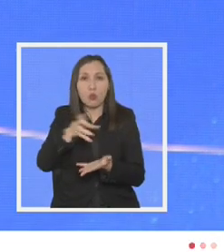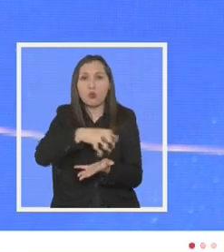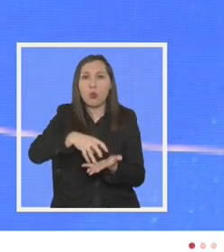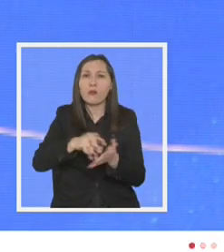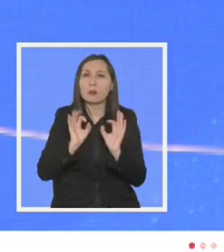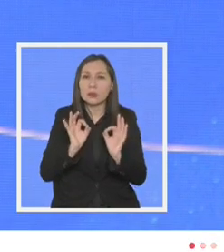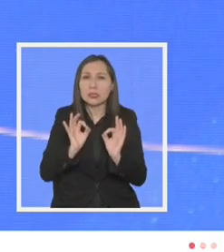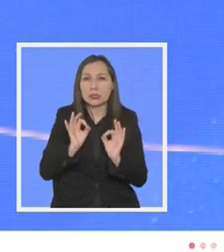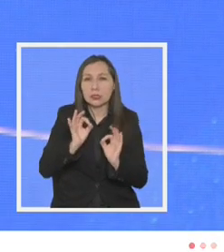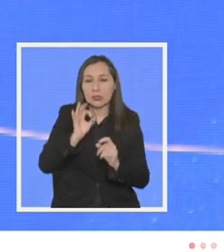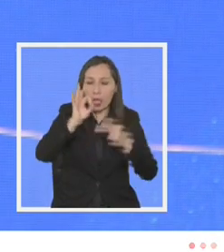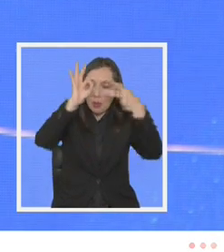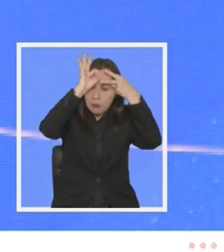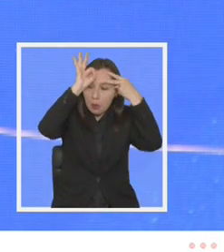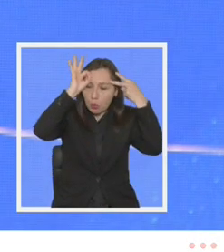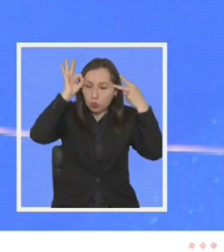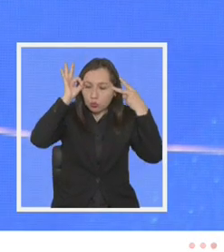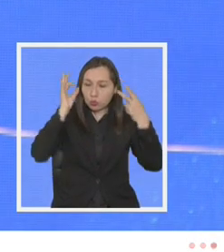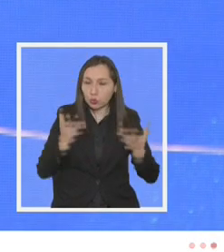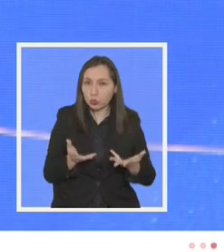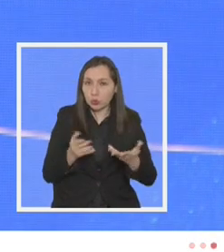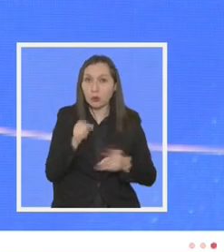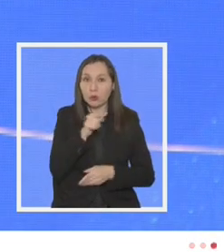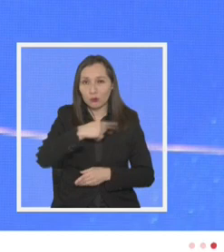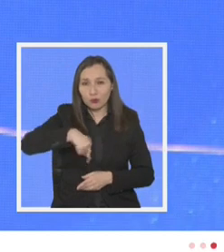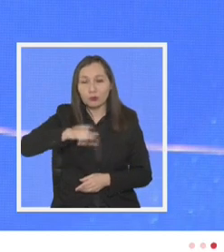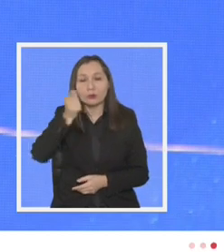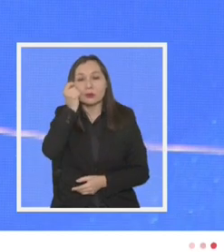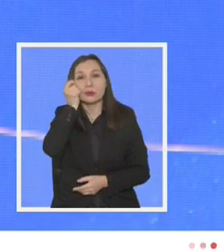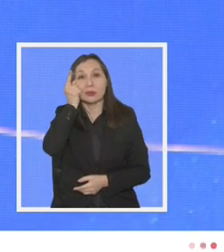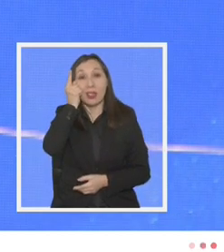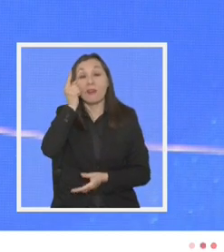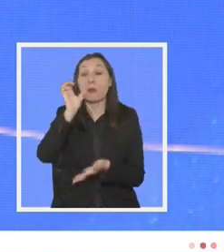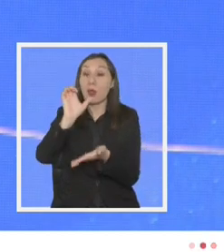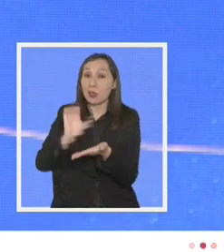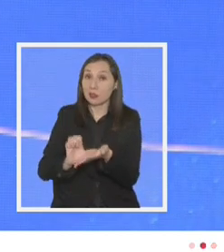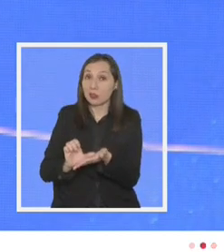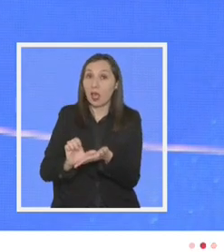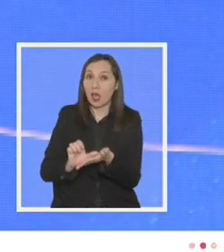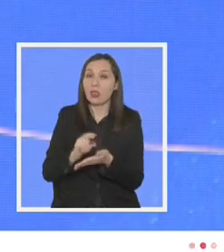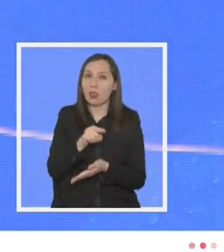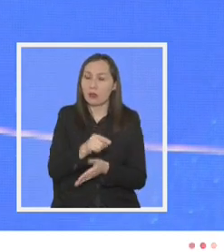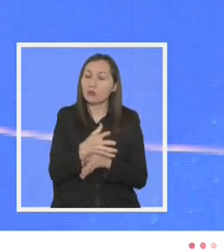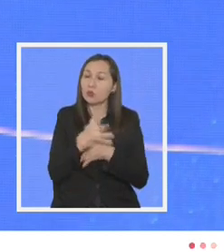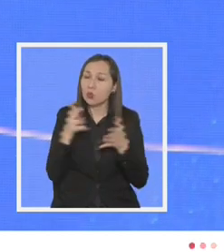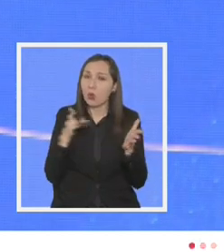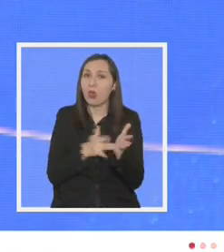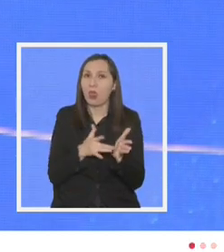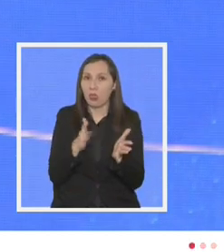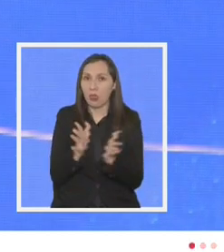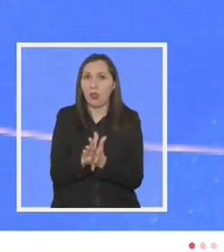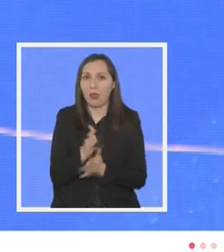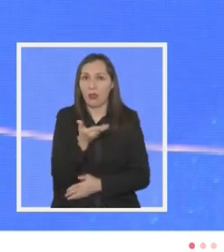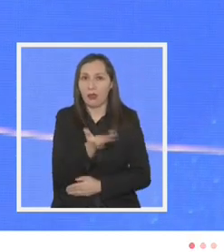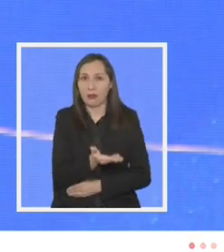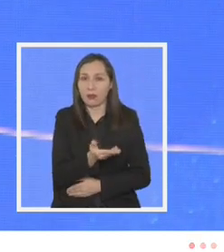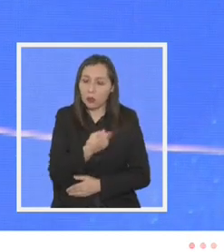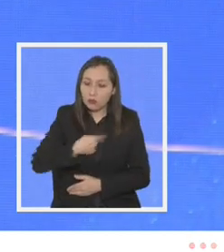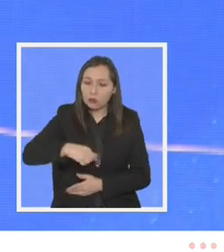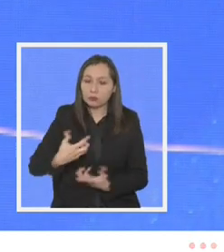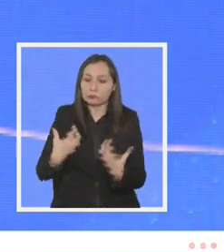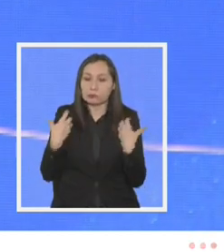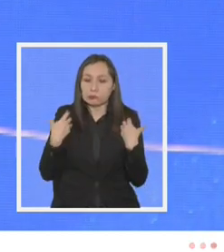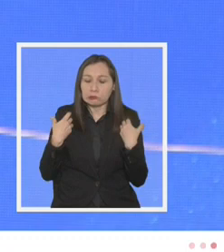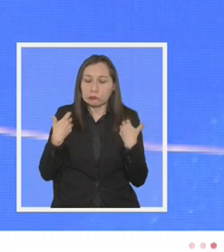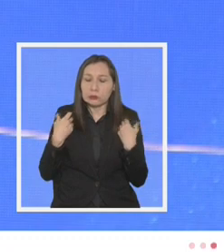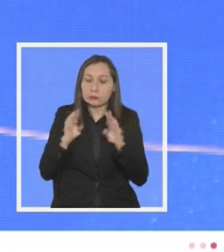pueblo mapuche. Con quienes sabemos el Estado tiene una tremenda deuda de la cual es nuestro deber